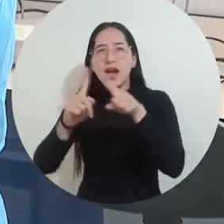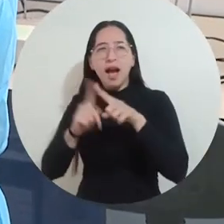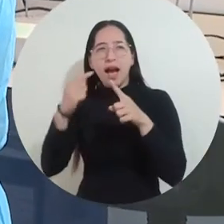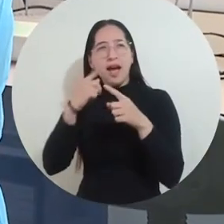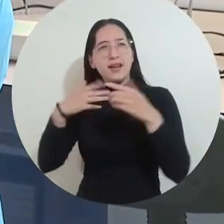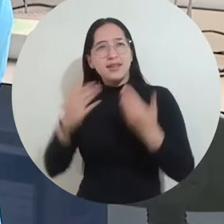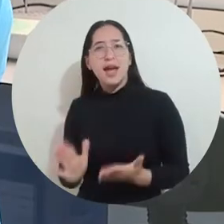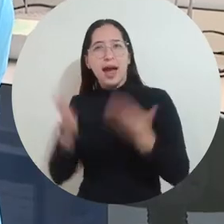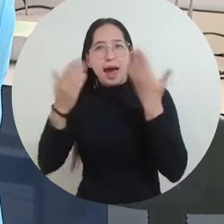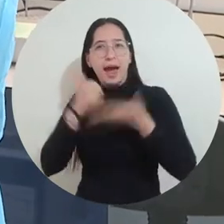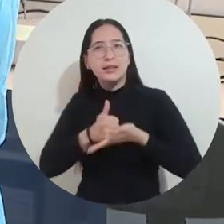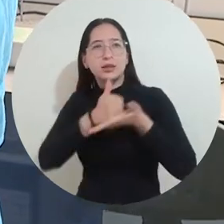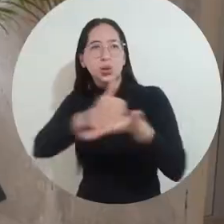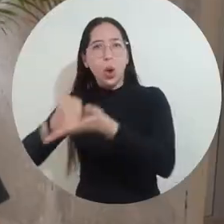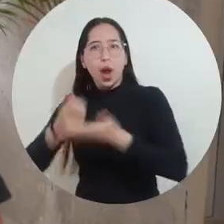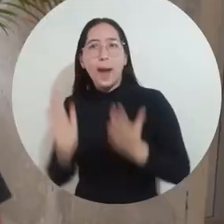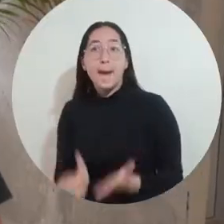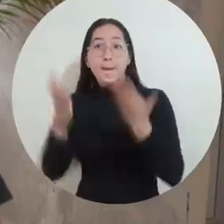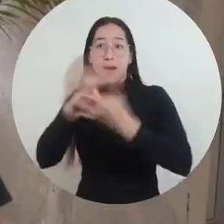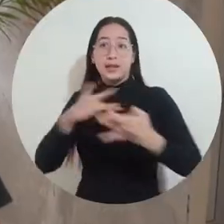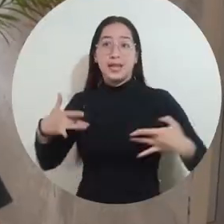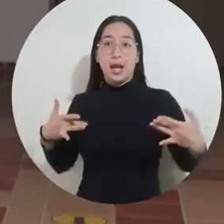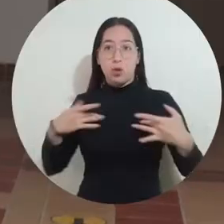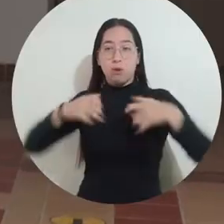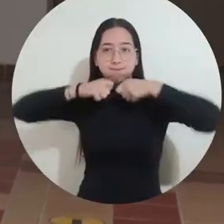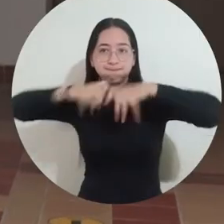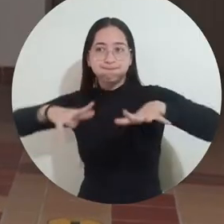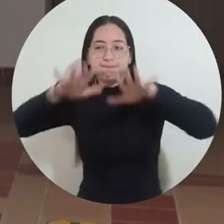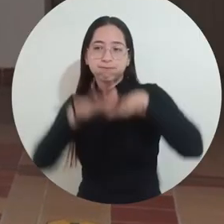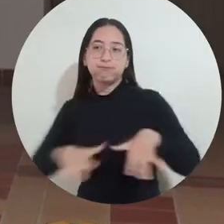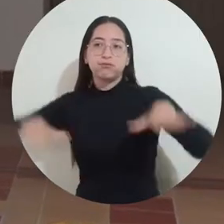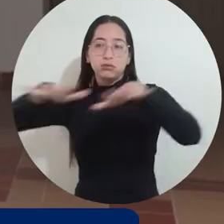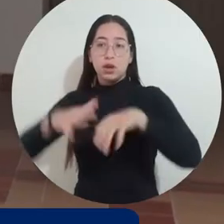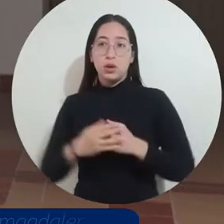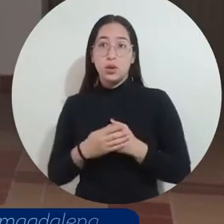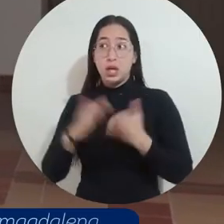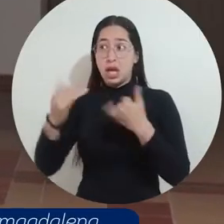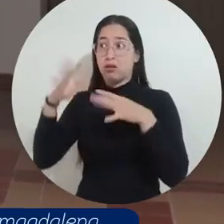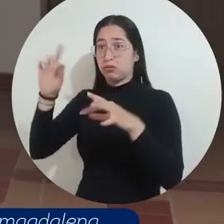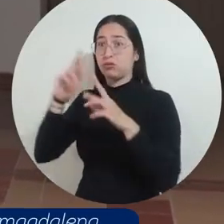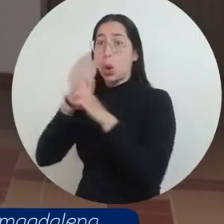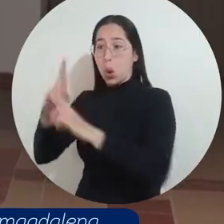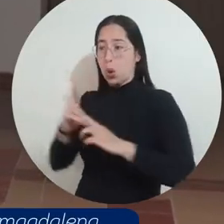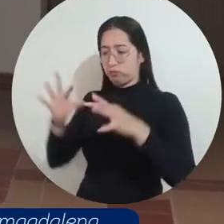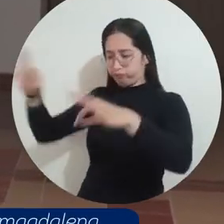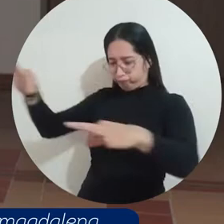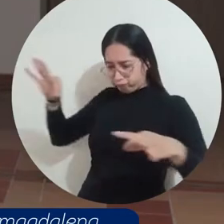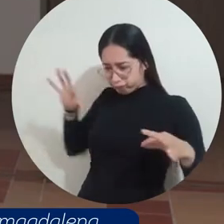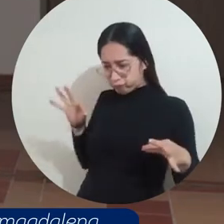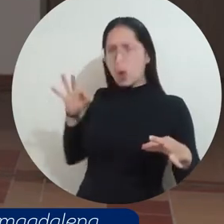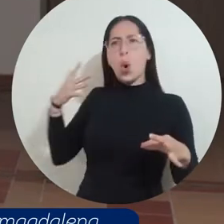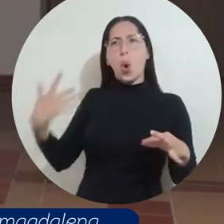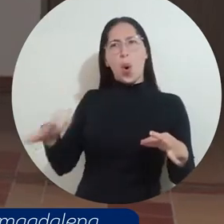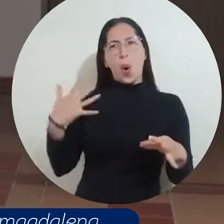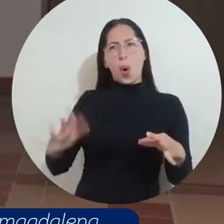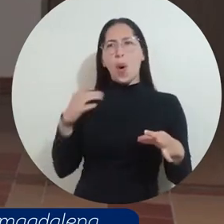blindar un poco más la salud pública de la región. Con esta vigilancia genómica pues se ha logrado, digamos,